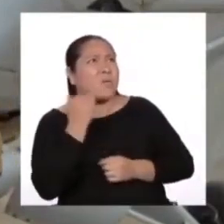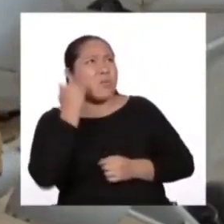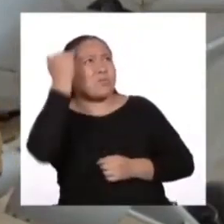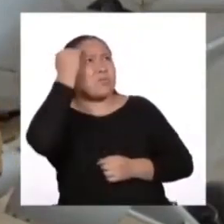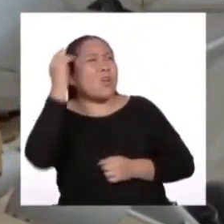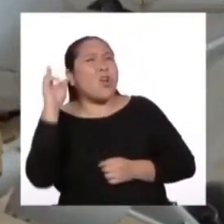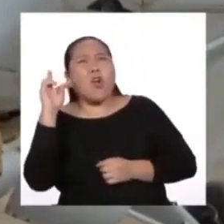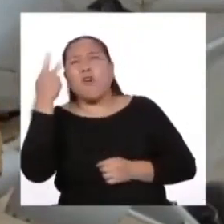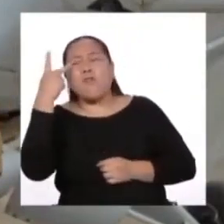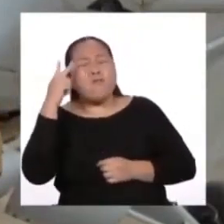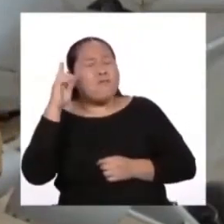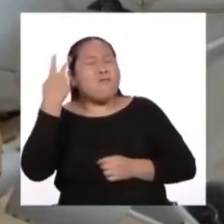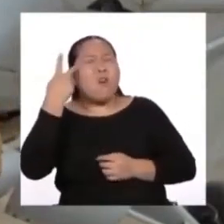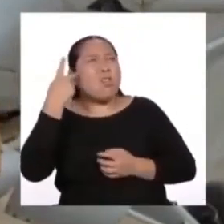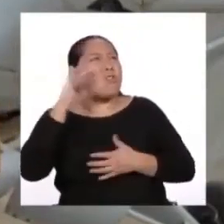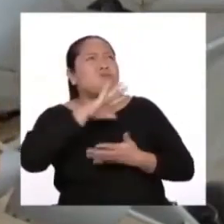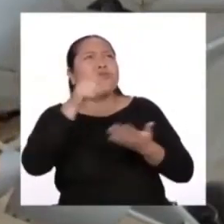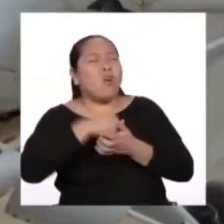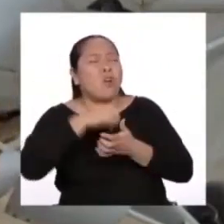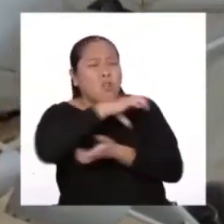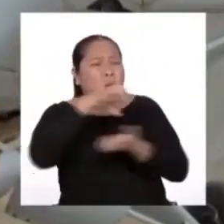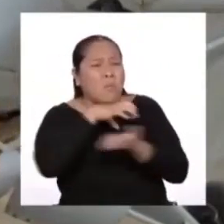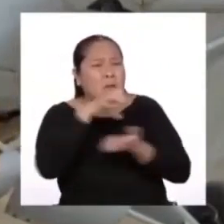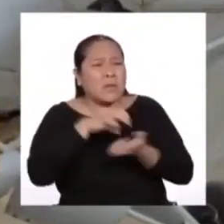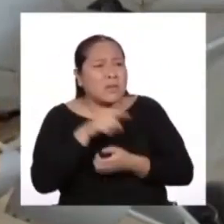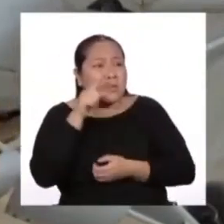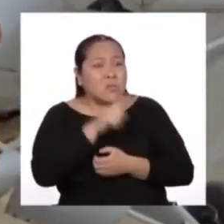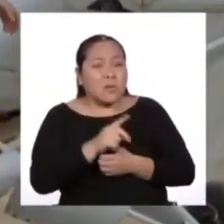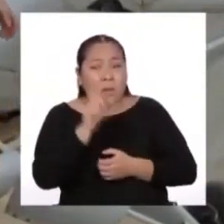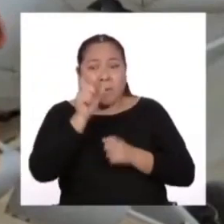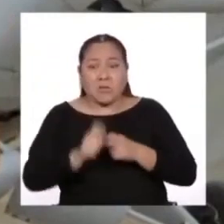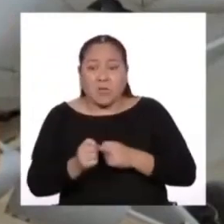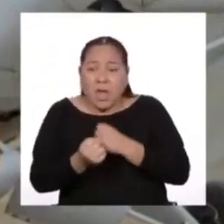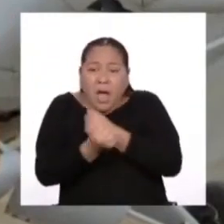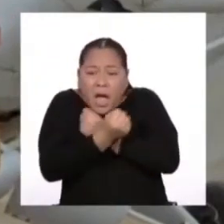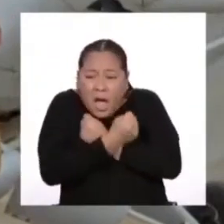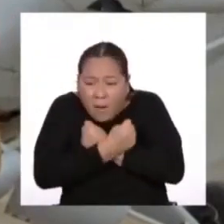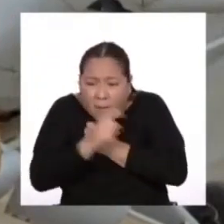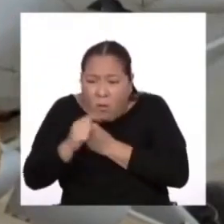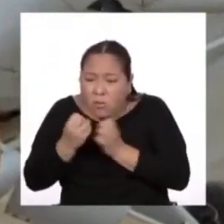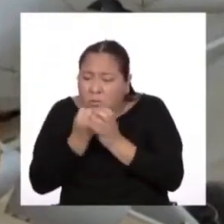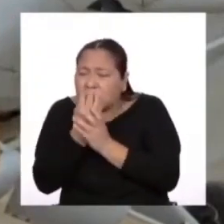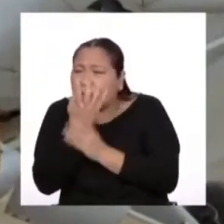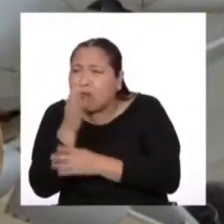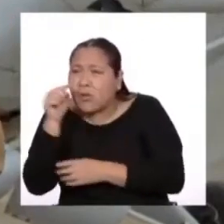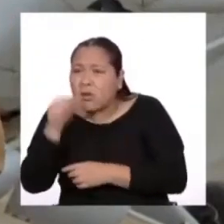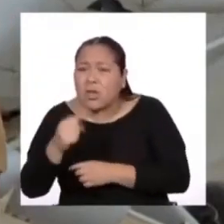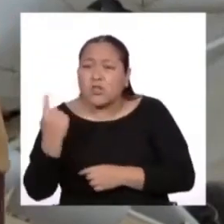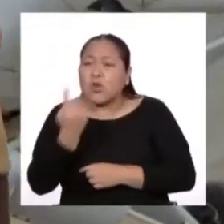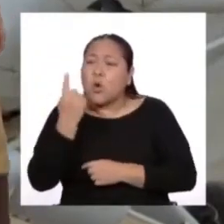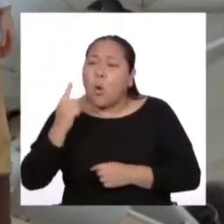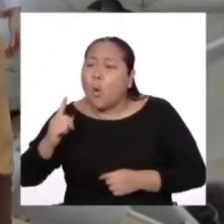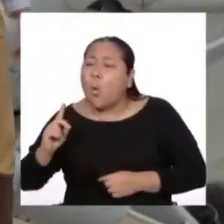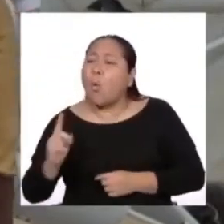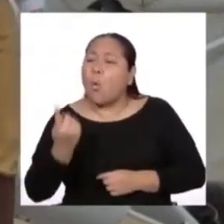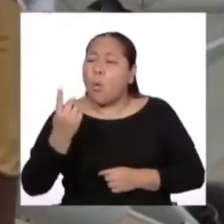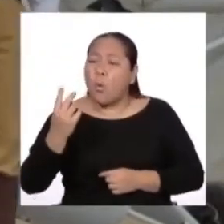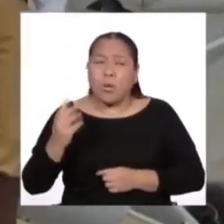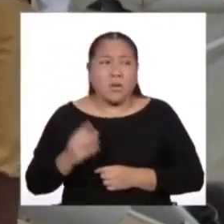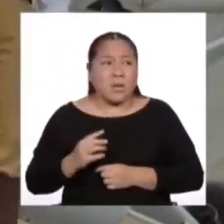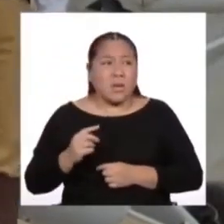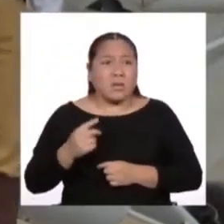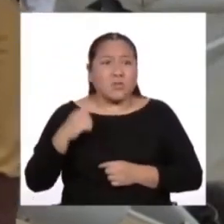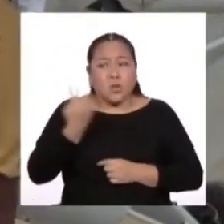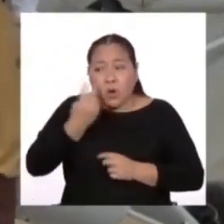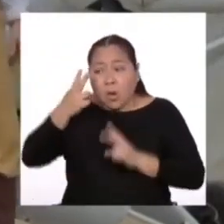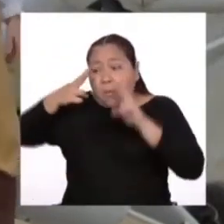confundes todo, todo lo mezclas. Si alguien ama una flor de la que solo existe un ejemplar en millones y millones de estrellas, basta con